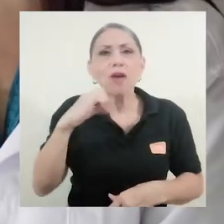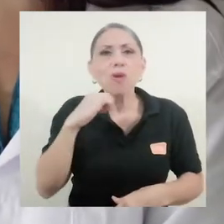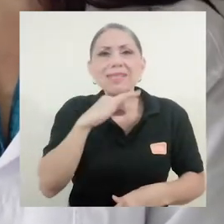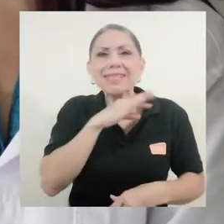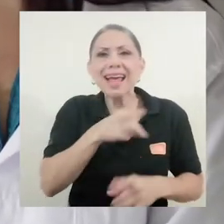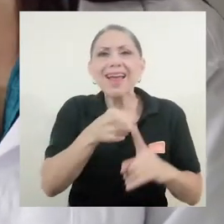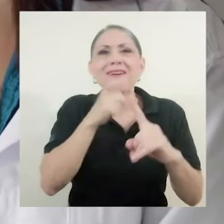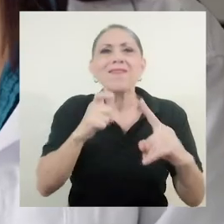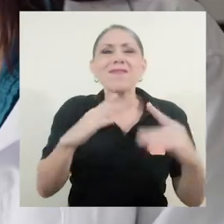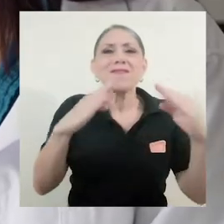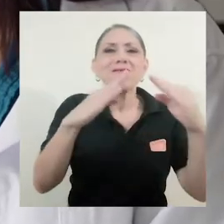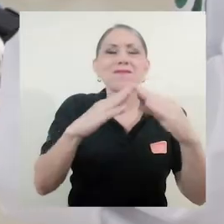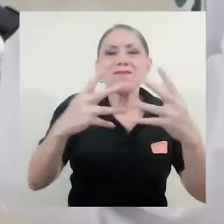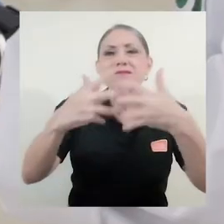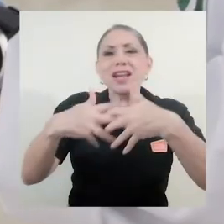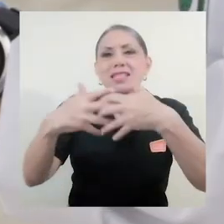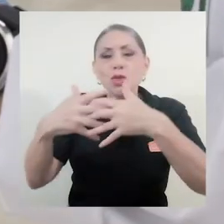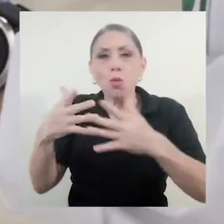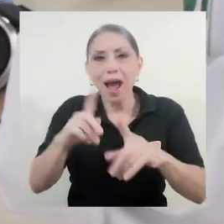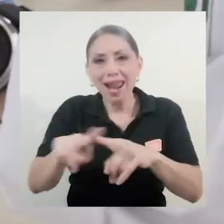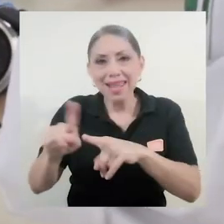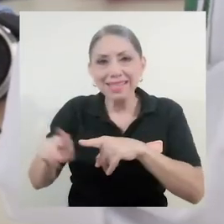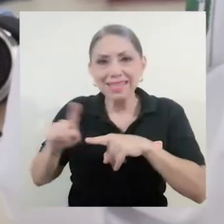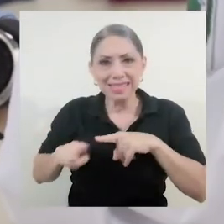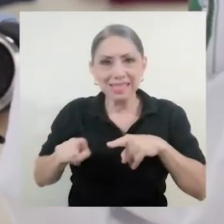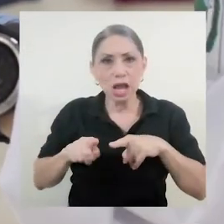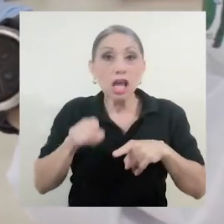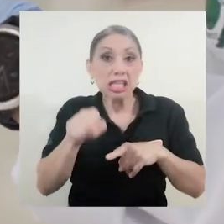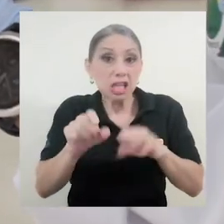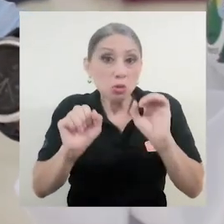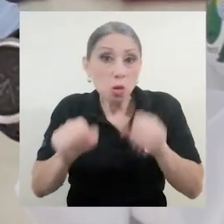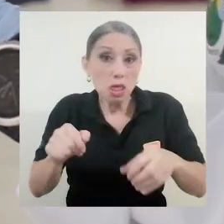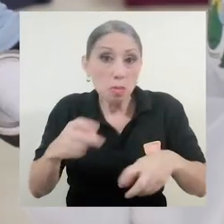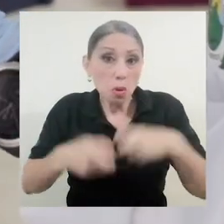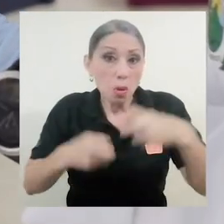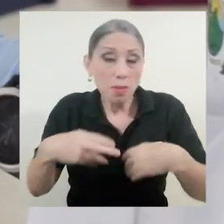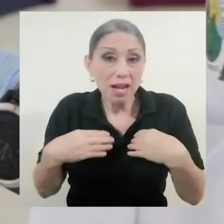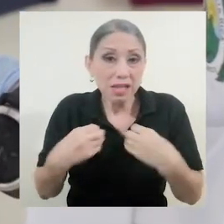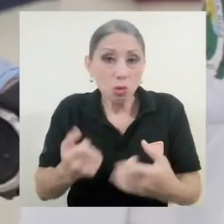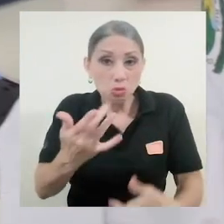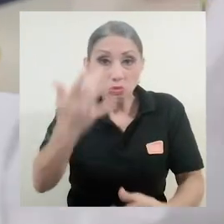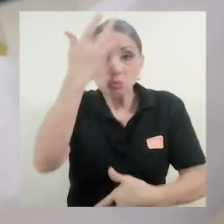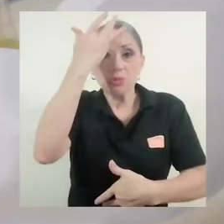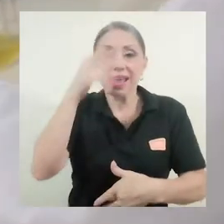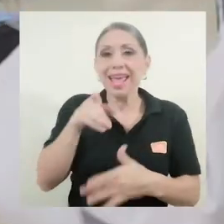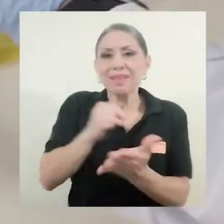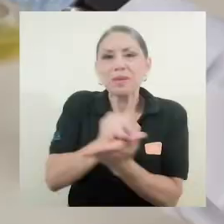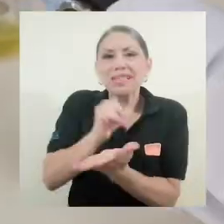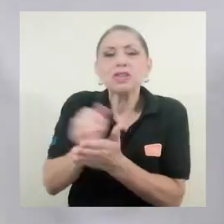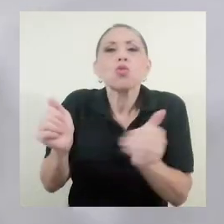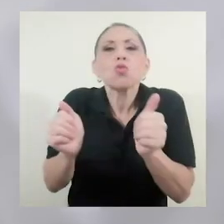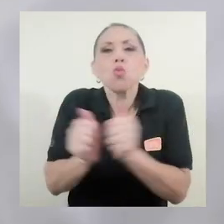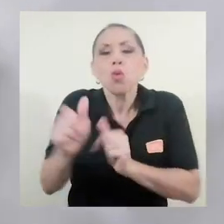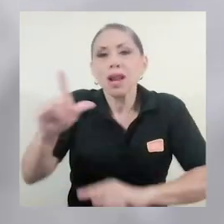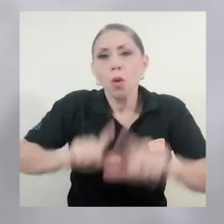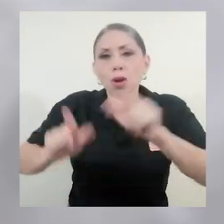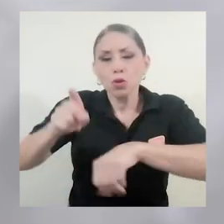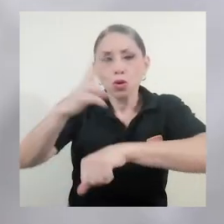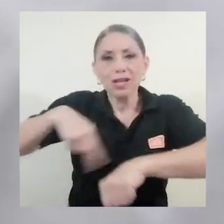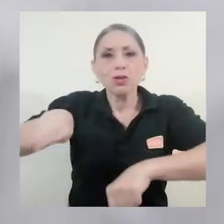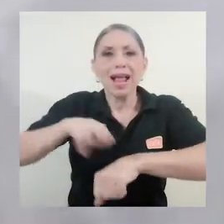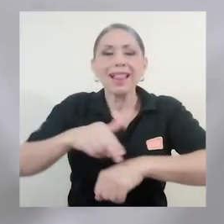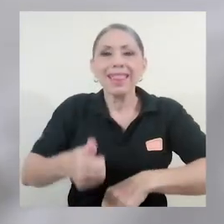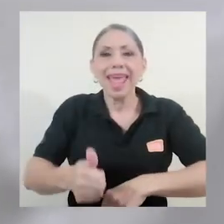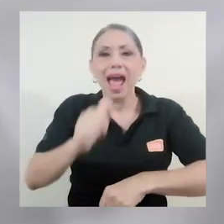podría traer algún problema a la salud. La investigación se está desarrollando en conjunto con el Laboratorio